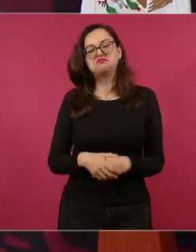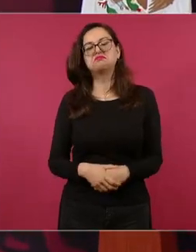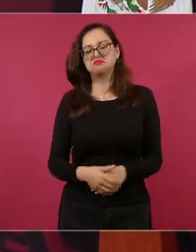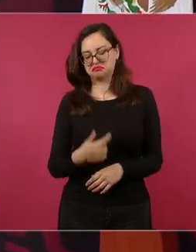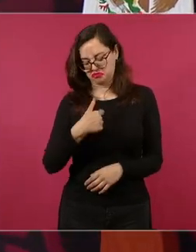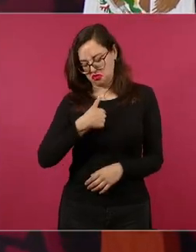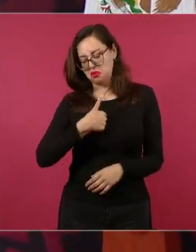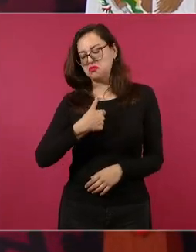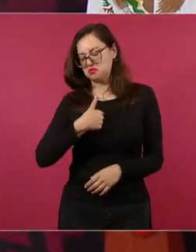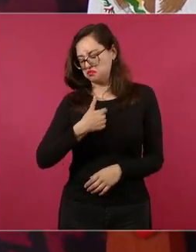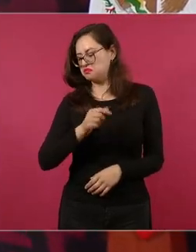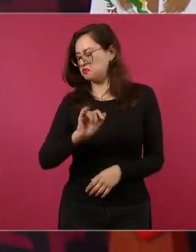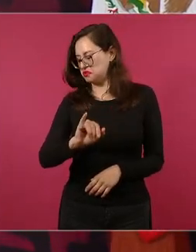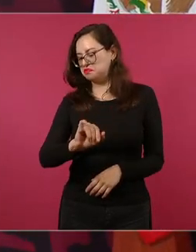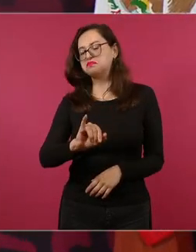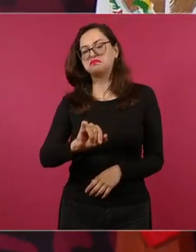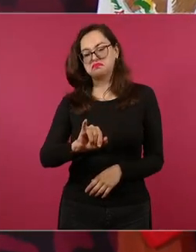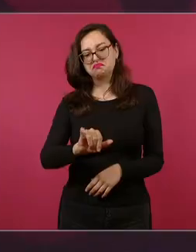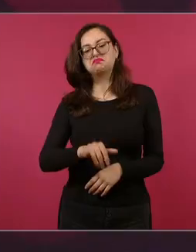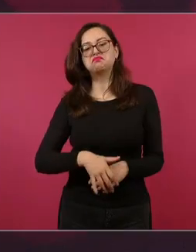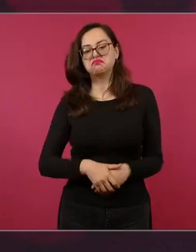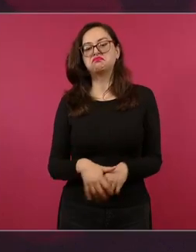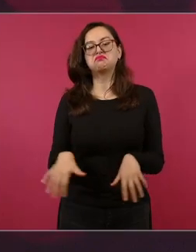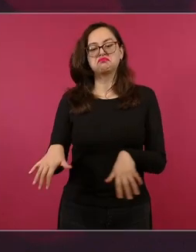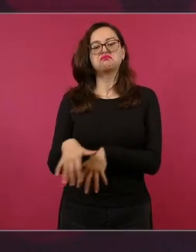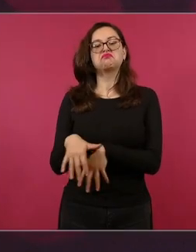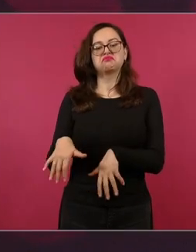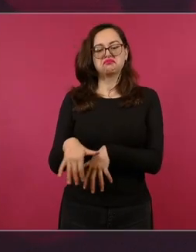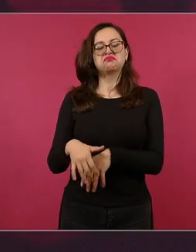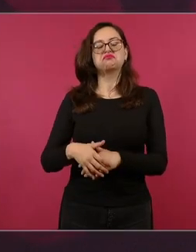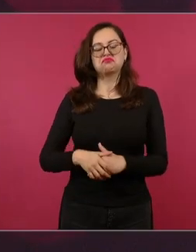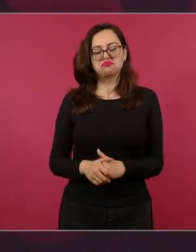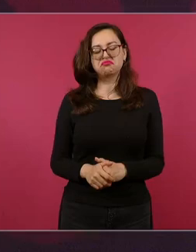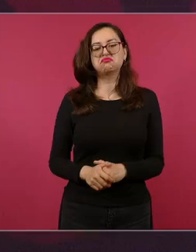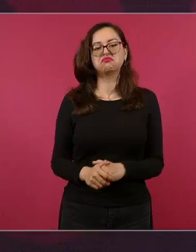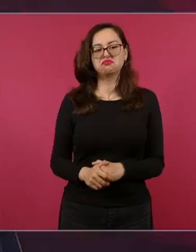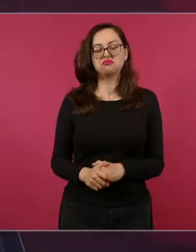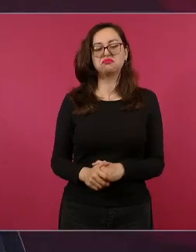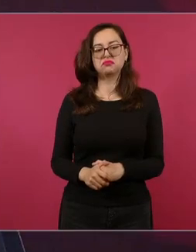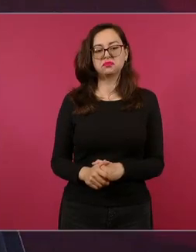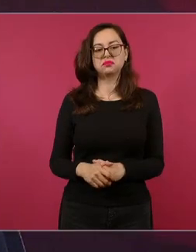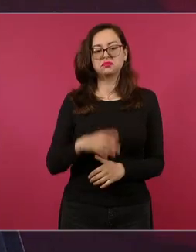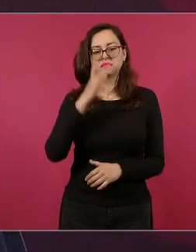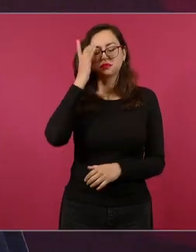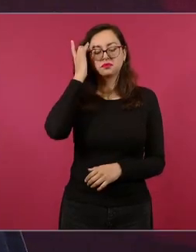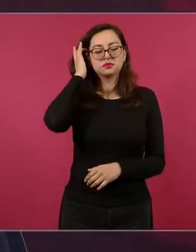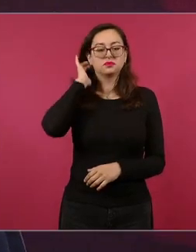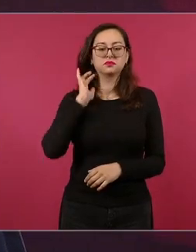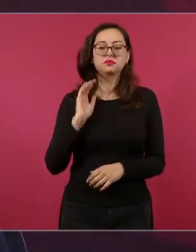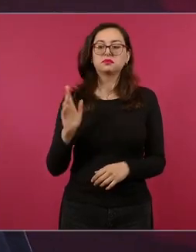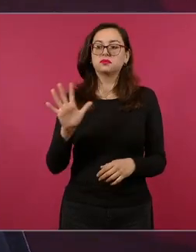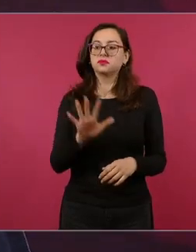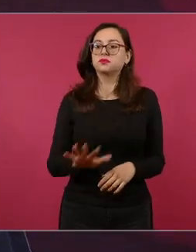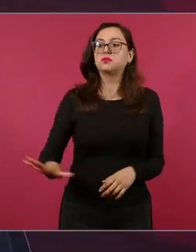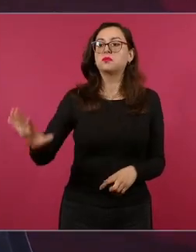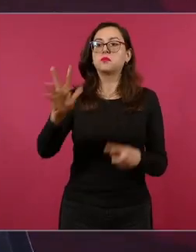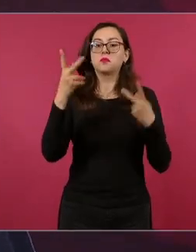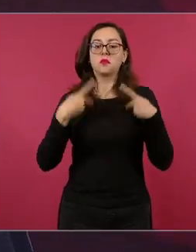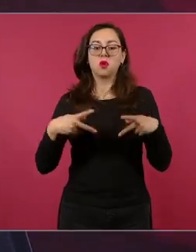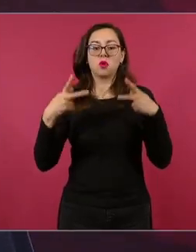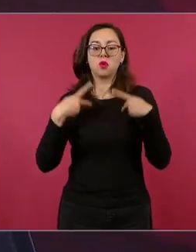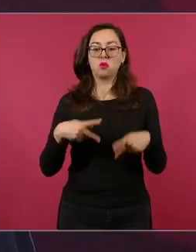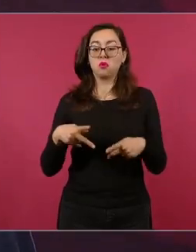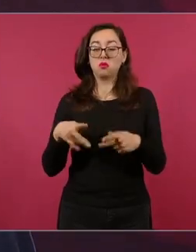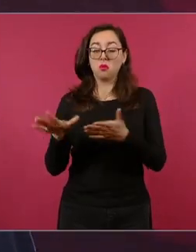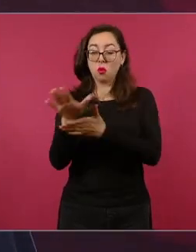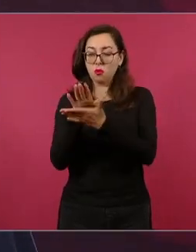este pertenezco al pueblo y al